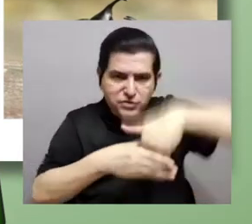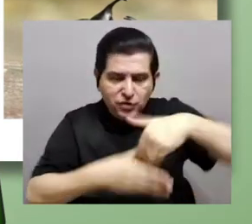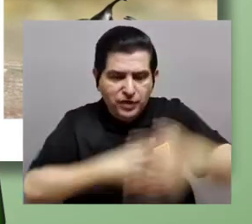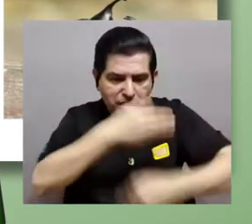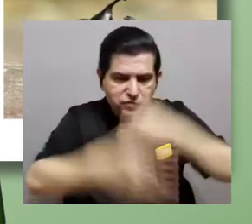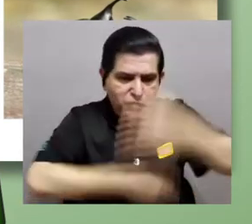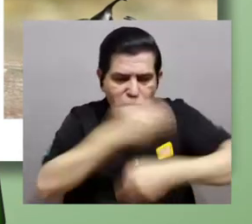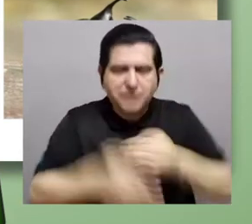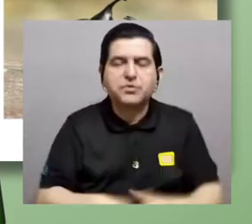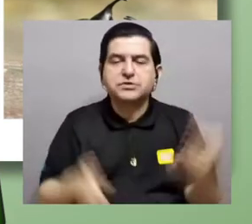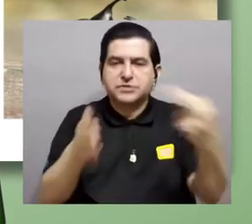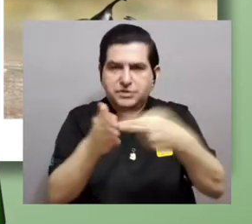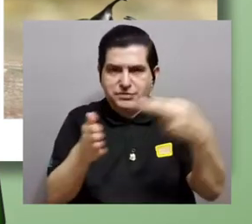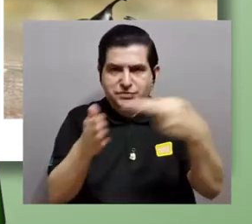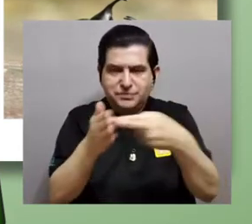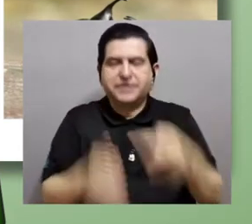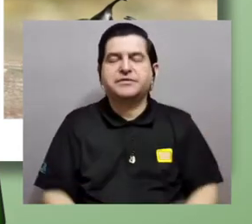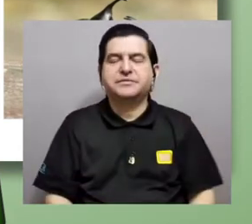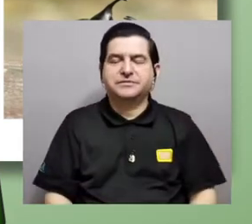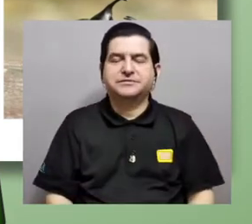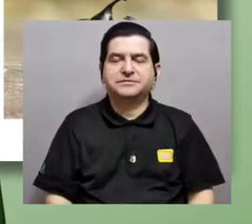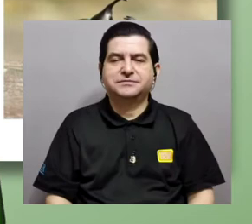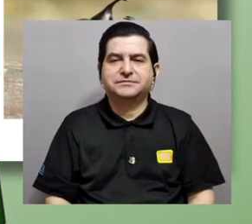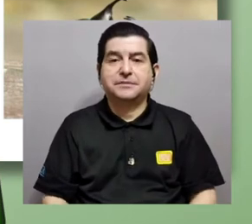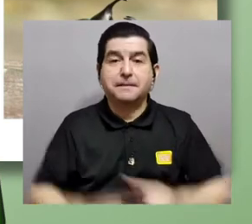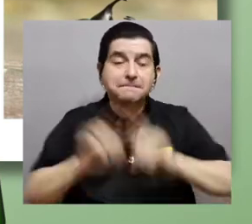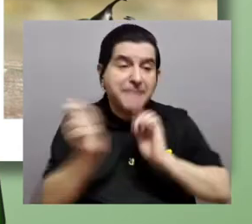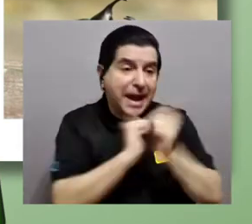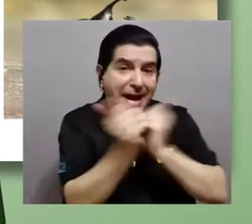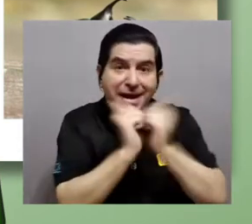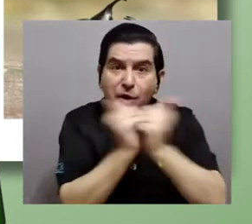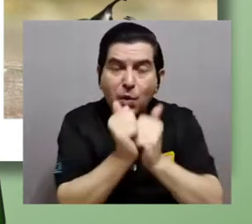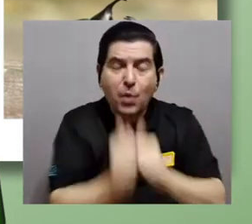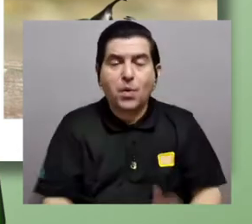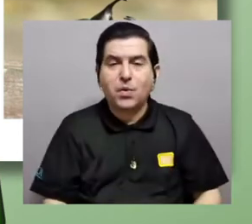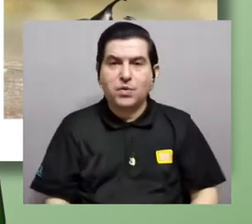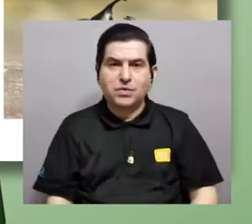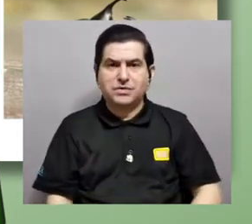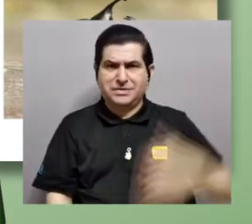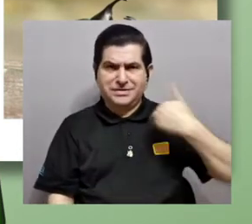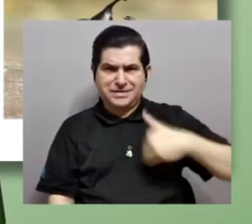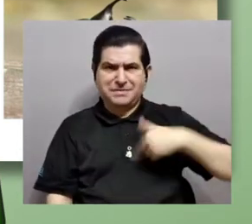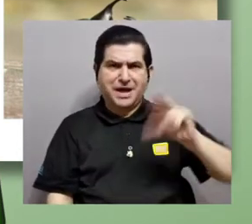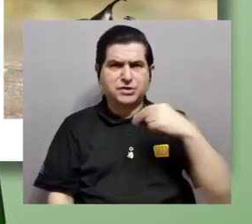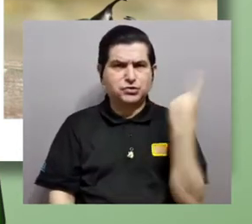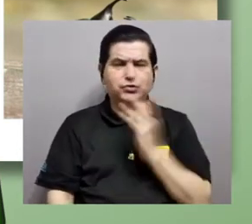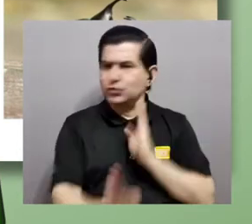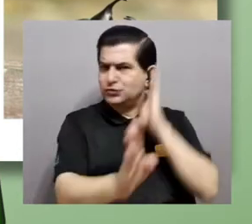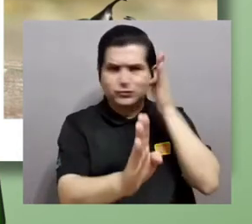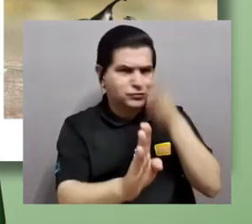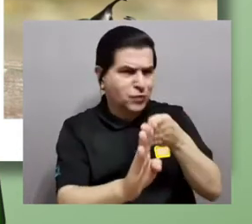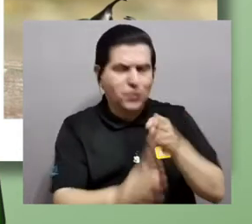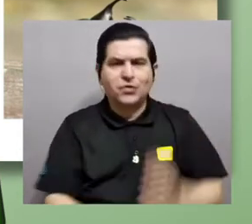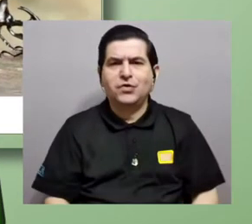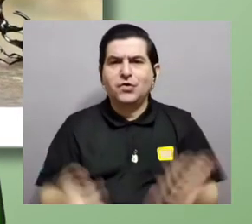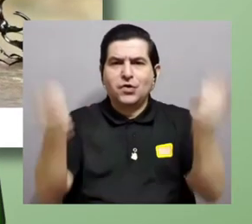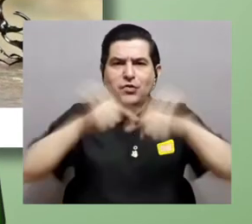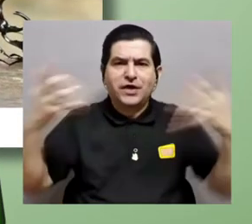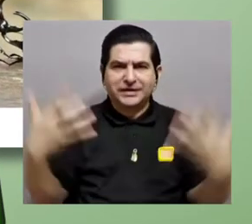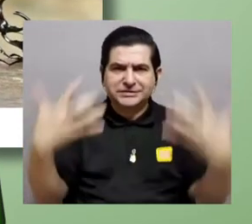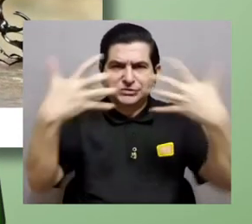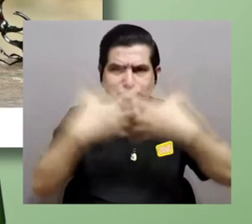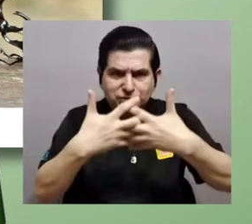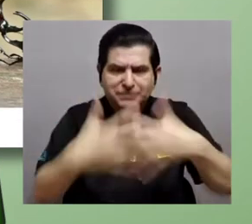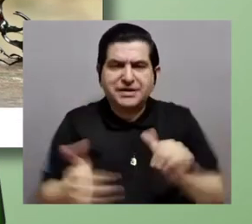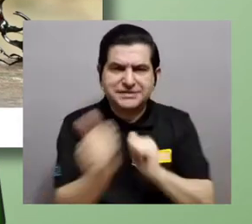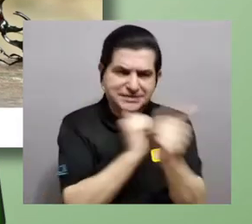reproductivo de una hembra. Pero la competencia entre machos no es únicamente directa. De hecho, la combinación de la